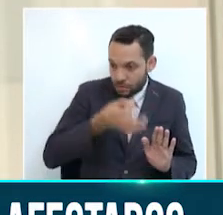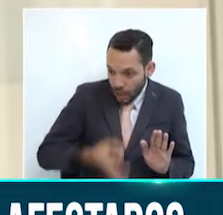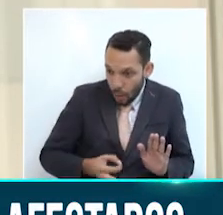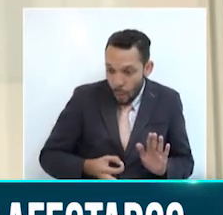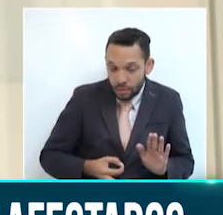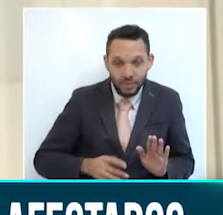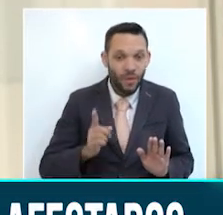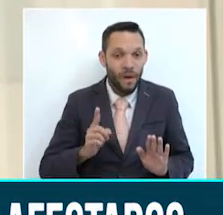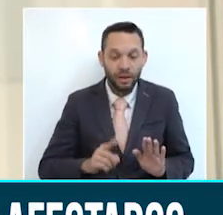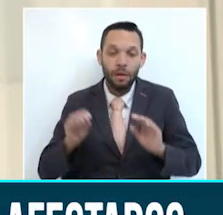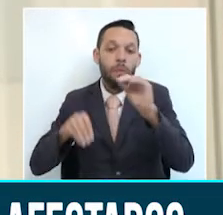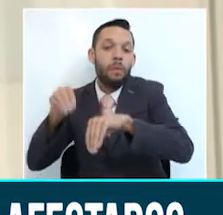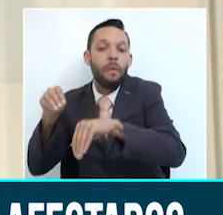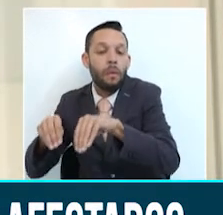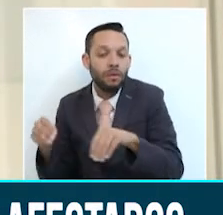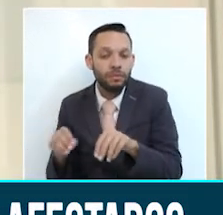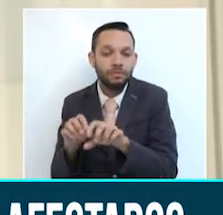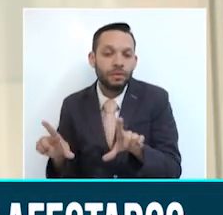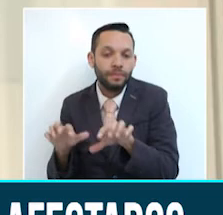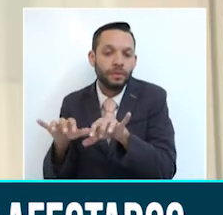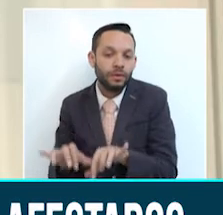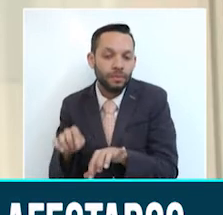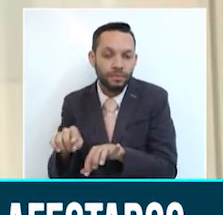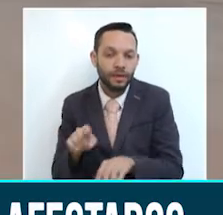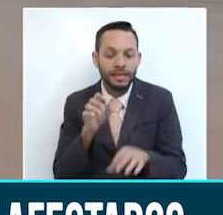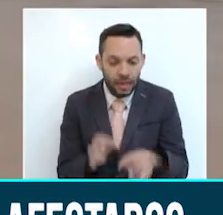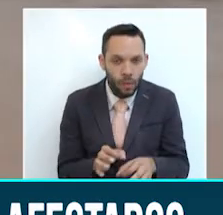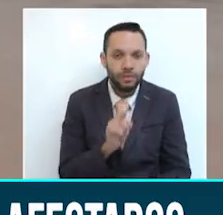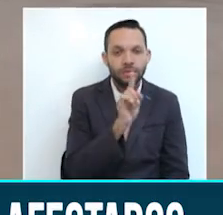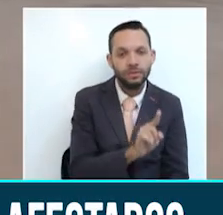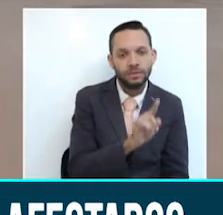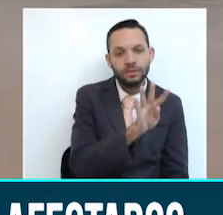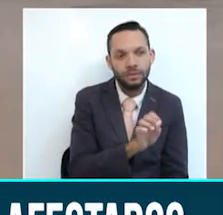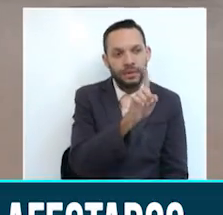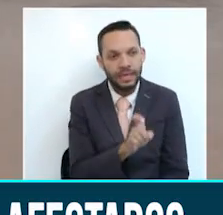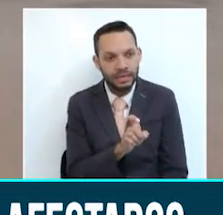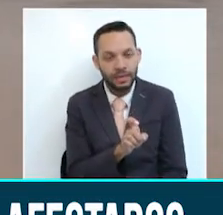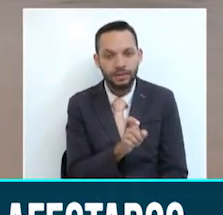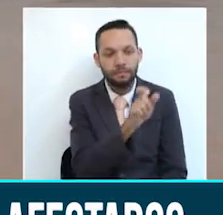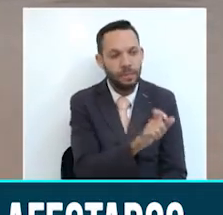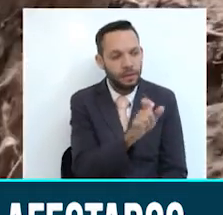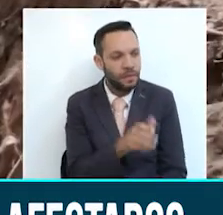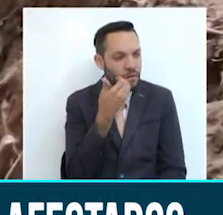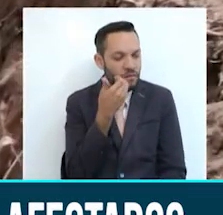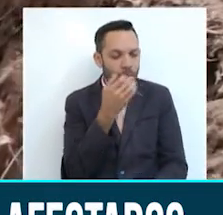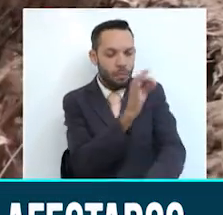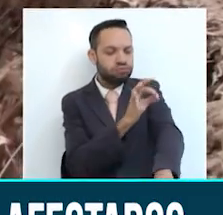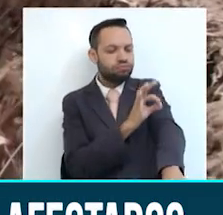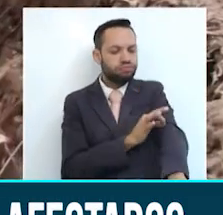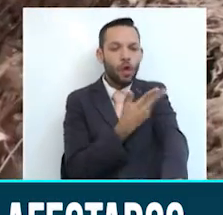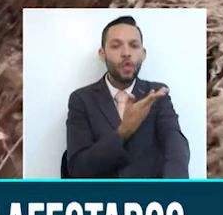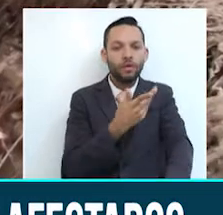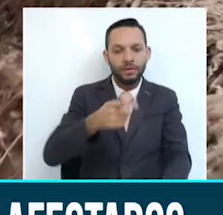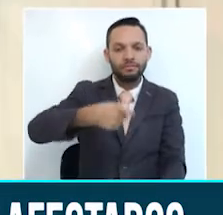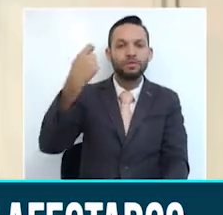confirmados. Entonces, a la fecha el departamento tiene 196 casos por dengue. Las zonas donde se realizan fungicaciones de emergencia son La Dorada